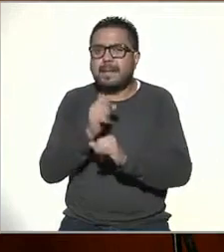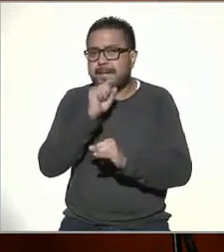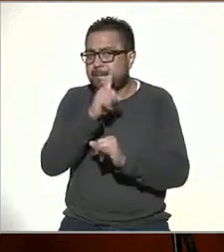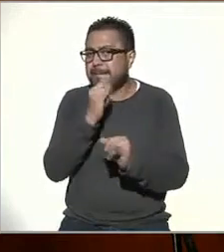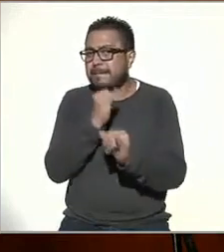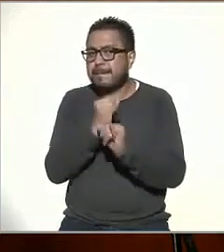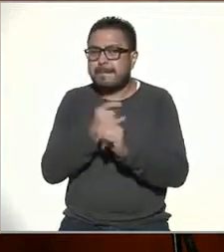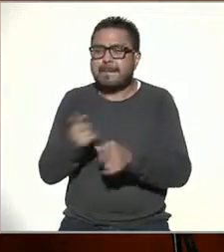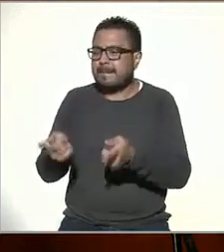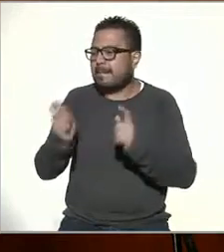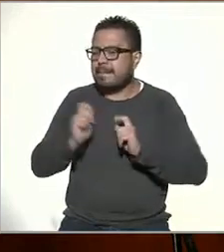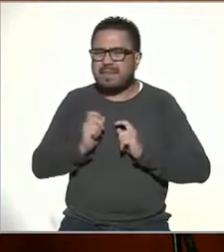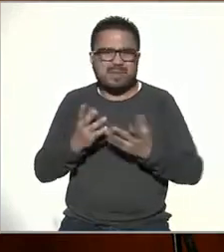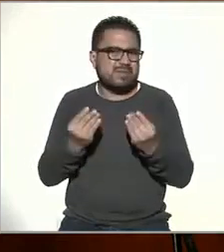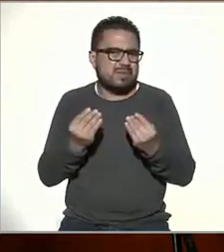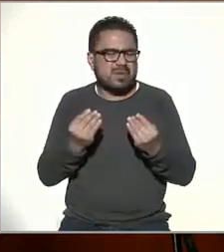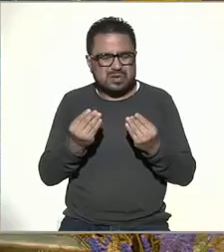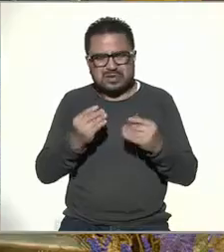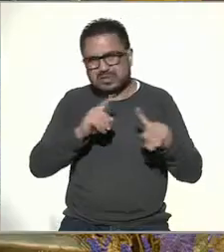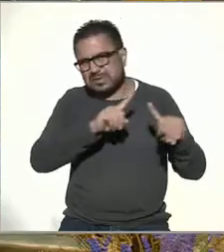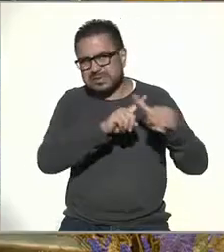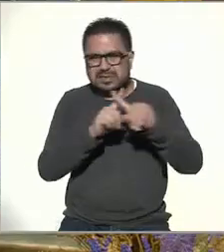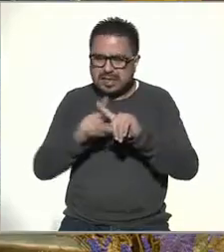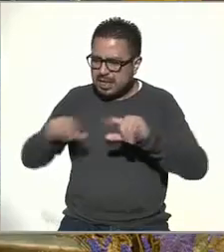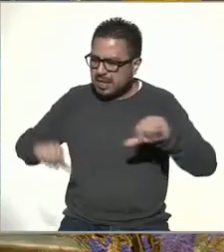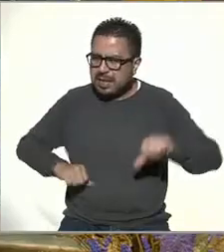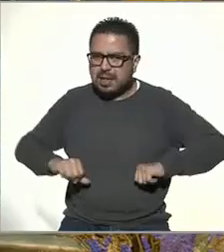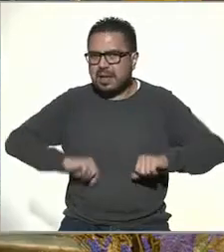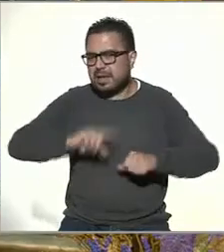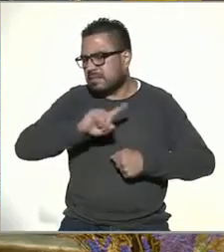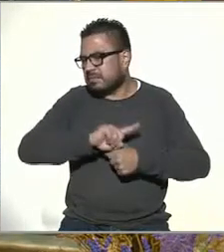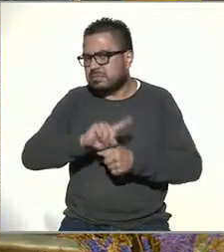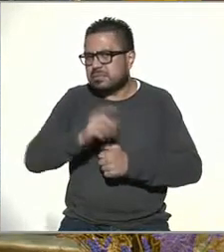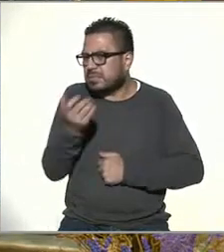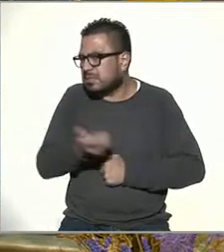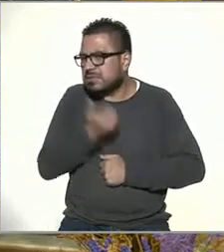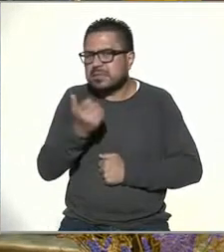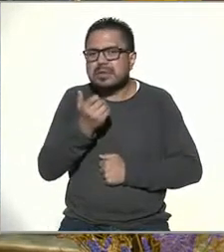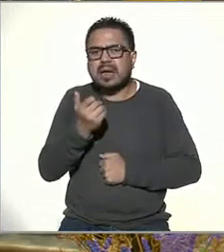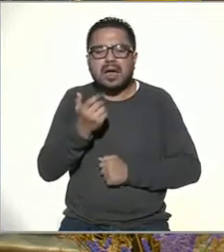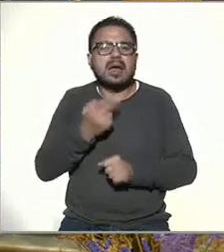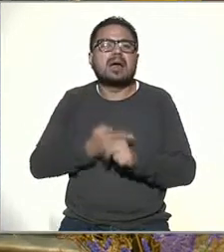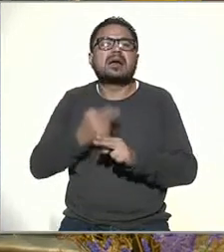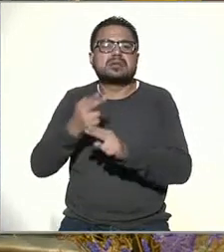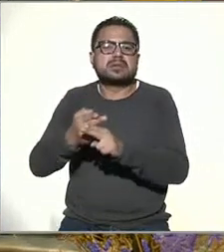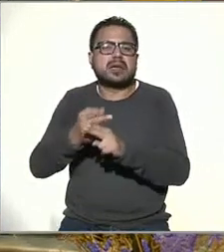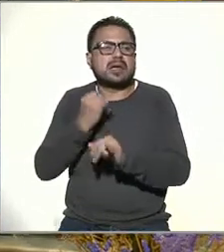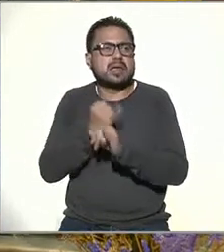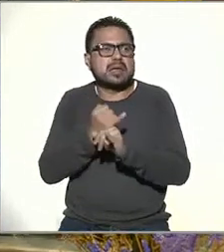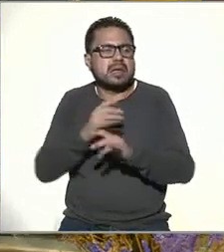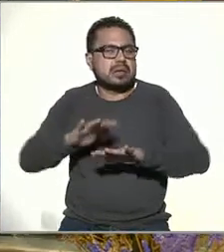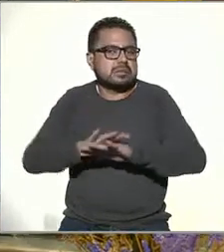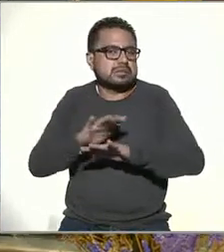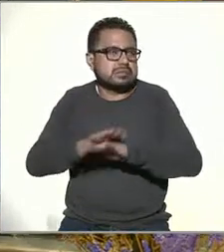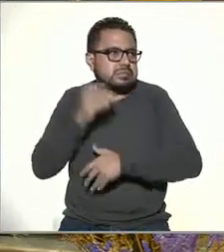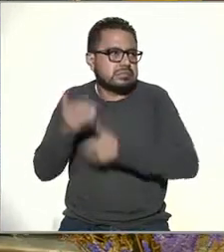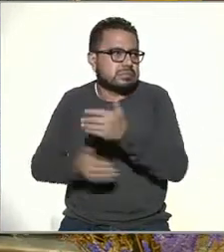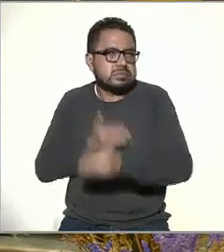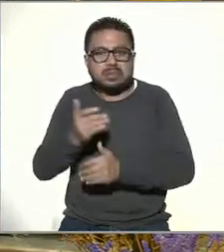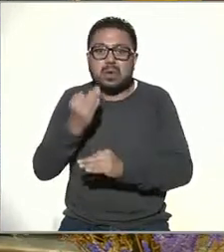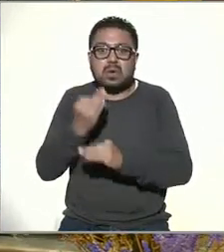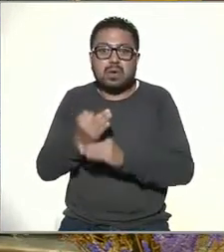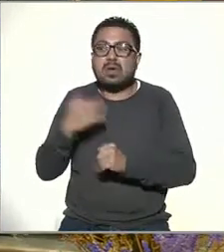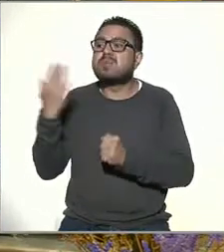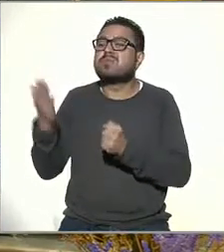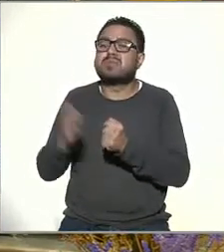Internet nos posibilita muchísimas de nuestras actividades diarias y al grado de que Internet ha ido evolucionando. Y ya estamos en